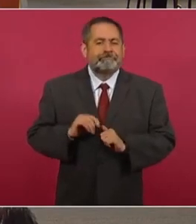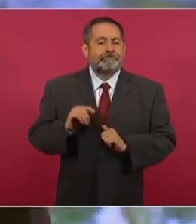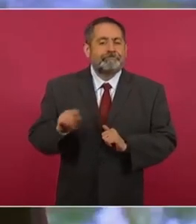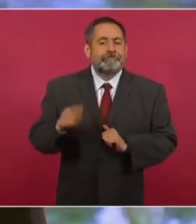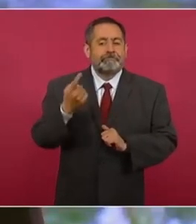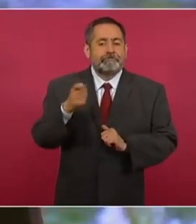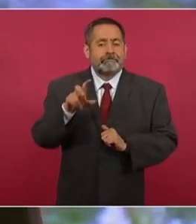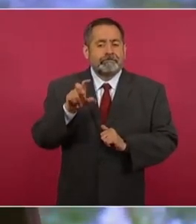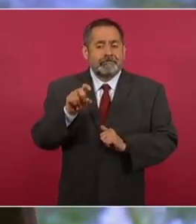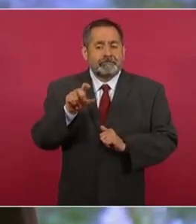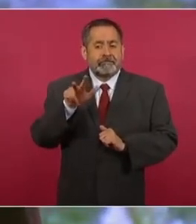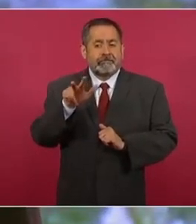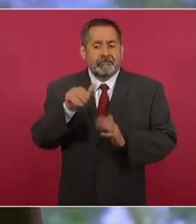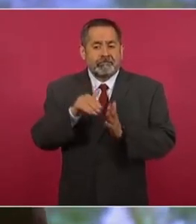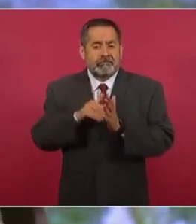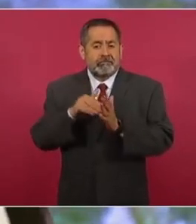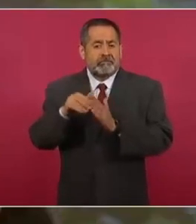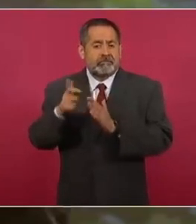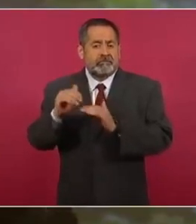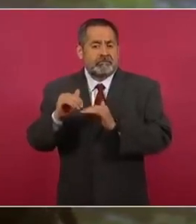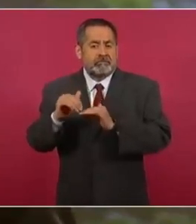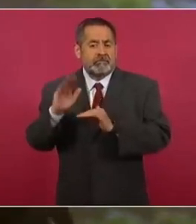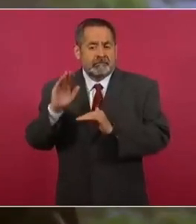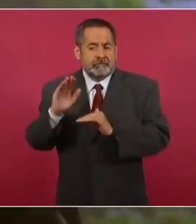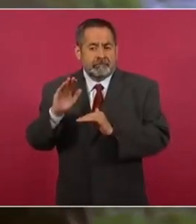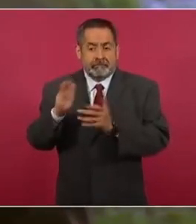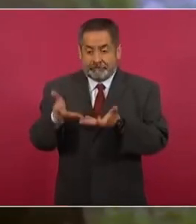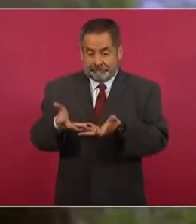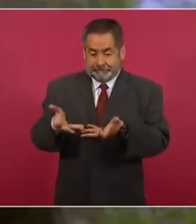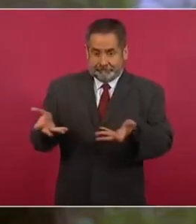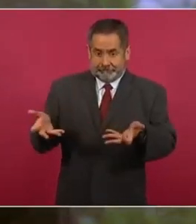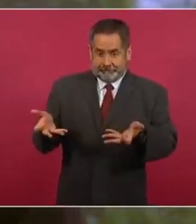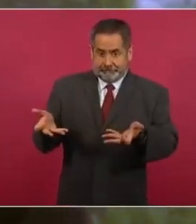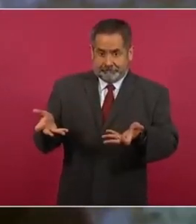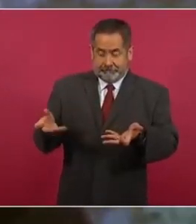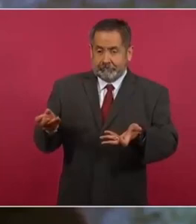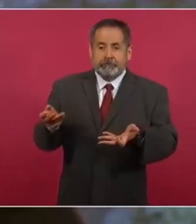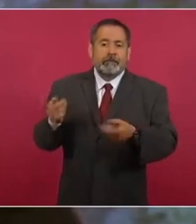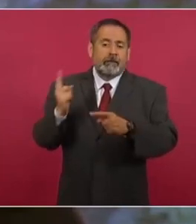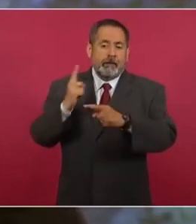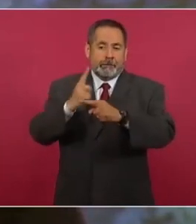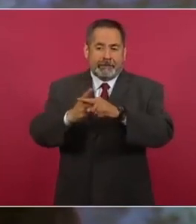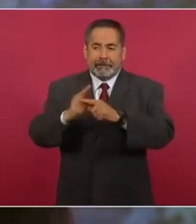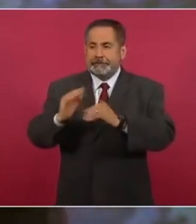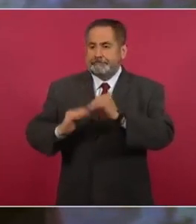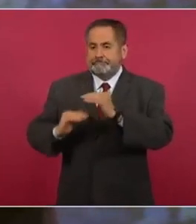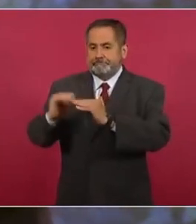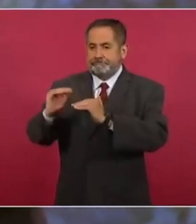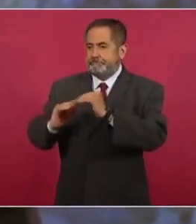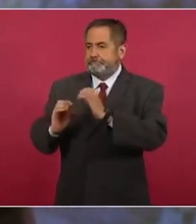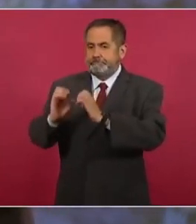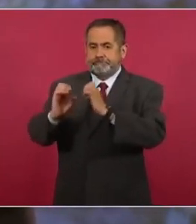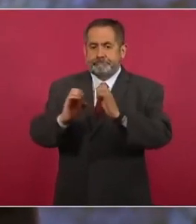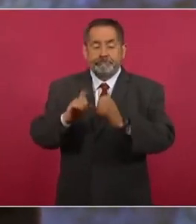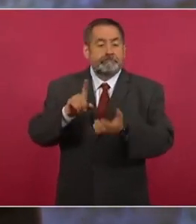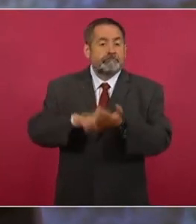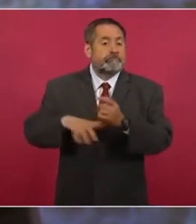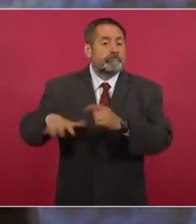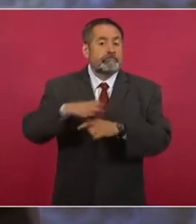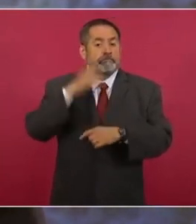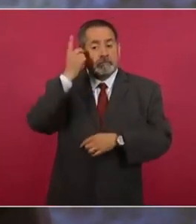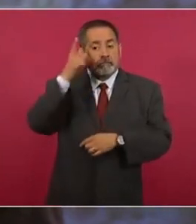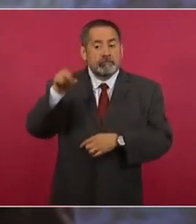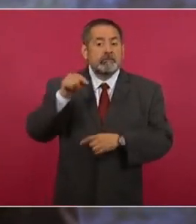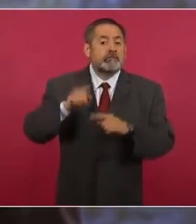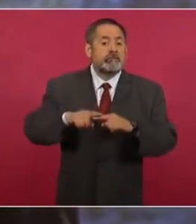138 millones de pesos. Ojo, sólo el terreno. Esta propiedad es del periodista Carlos Loret de